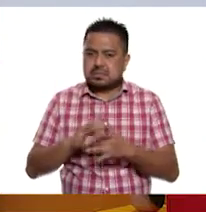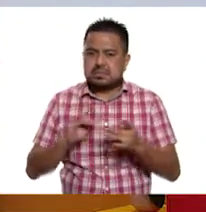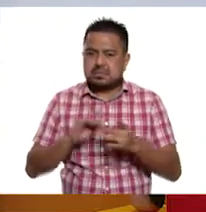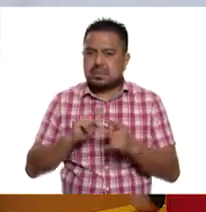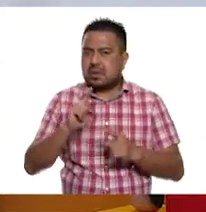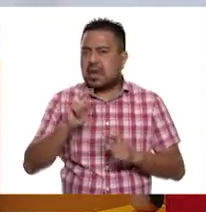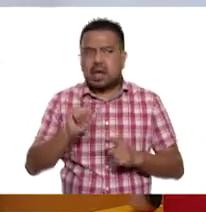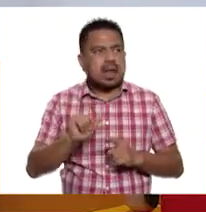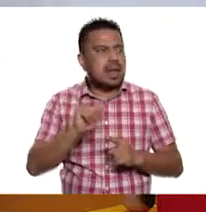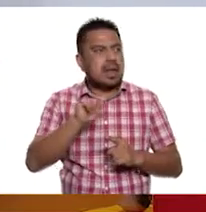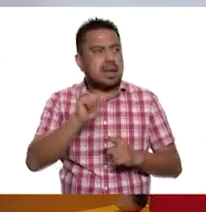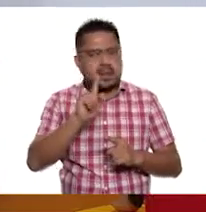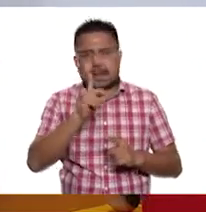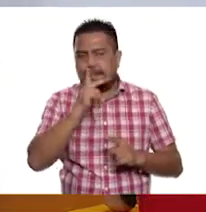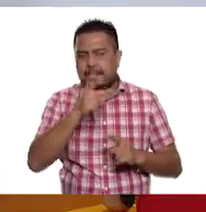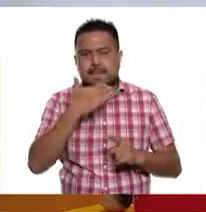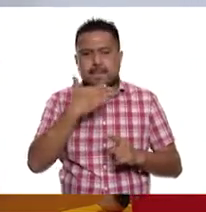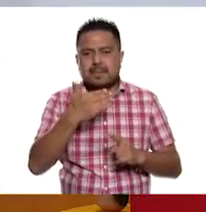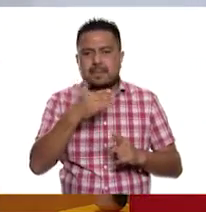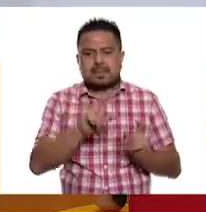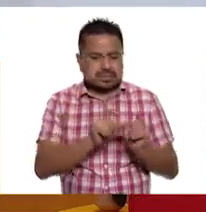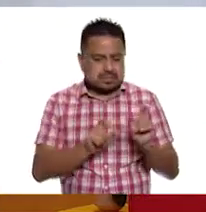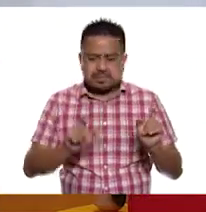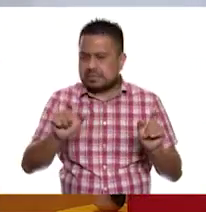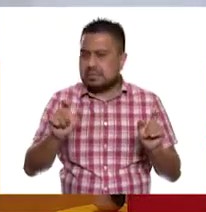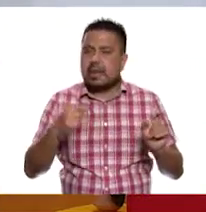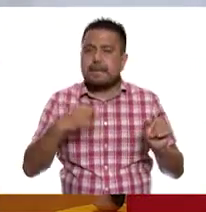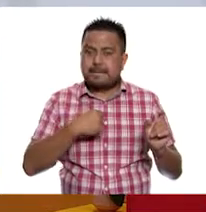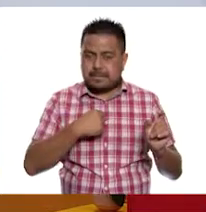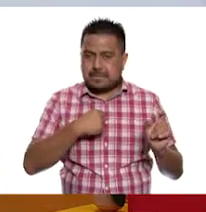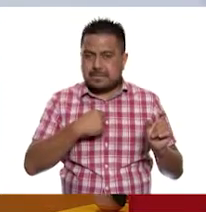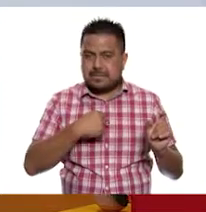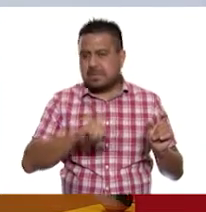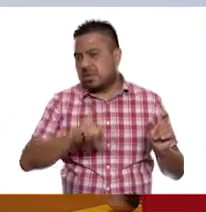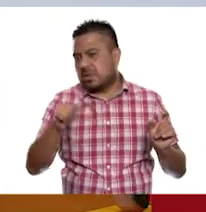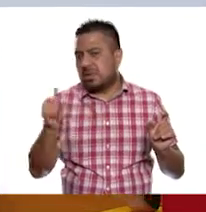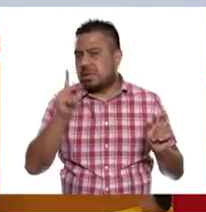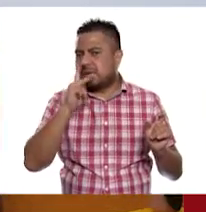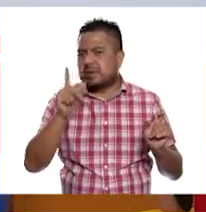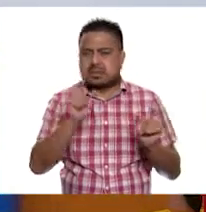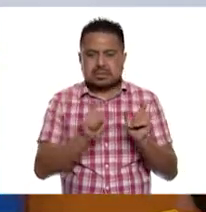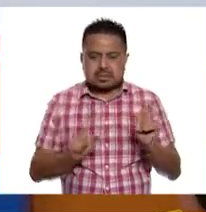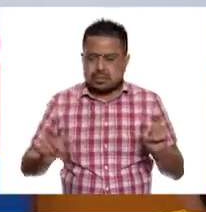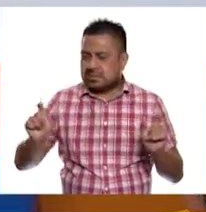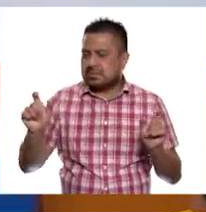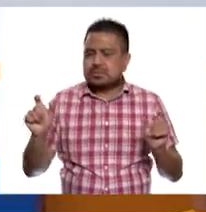palabra, la letra A. Mis. Espacio, mis, otra palabra.